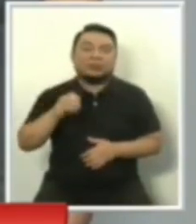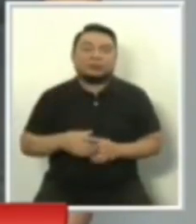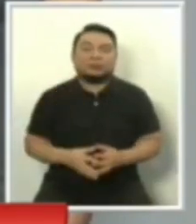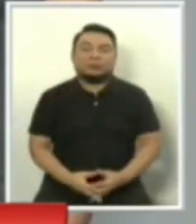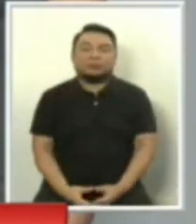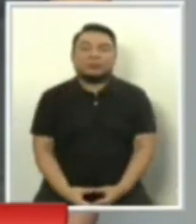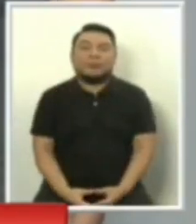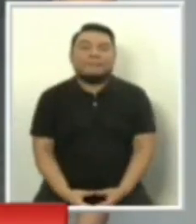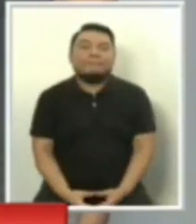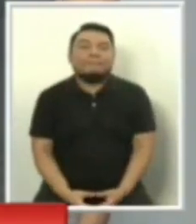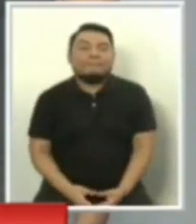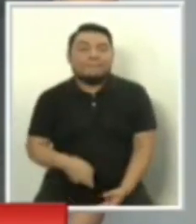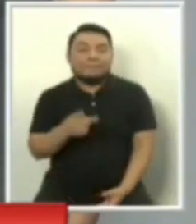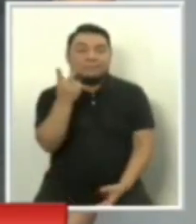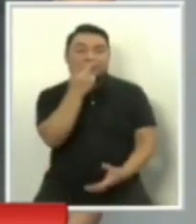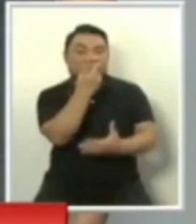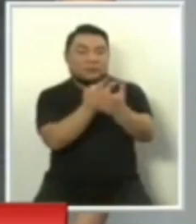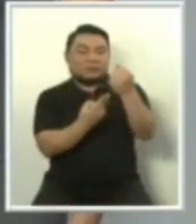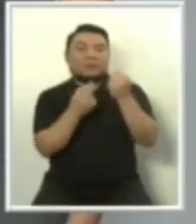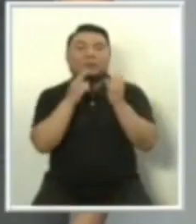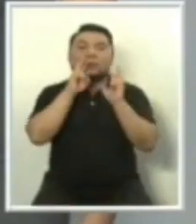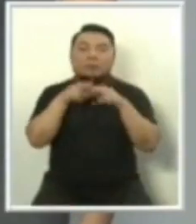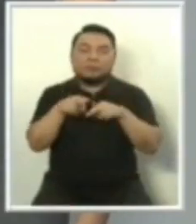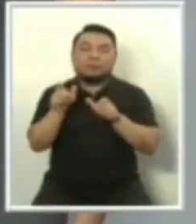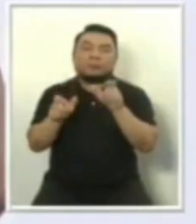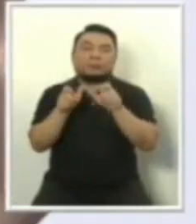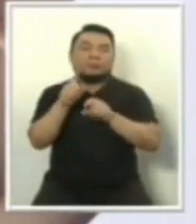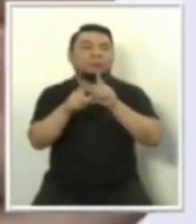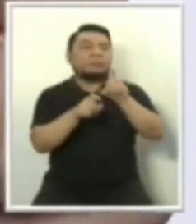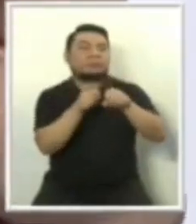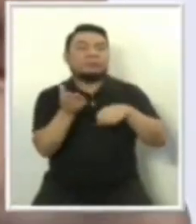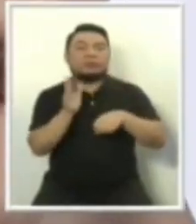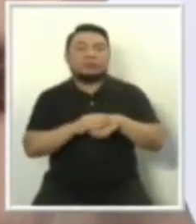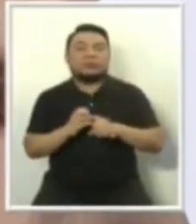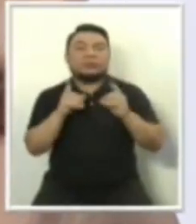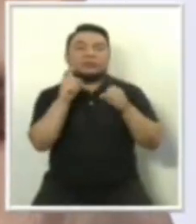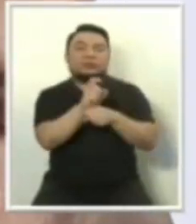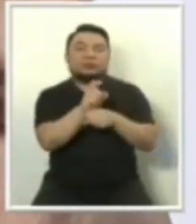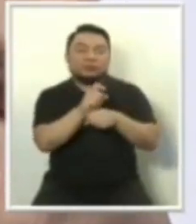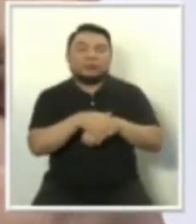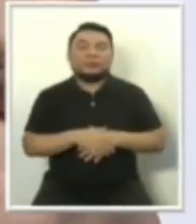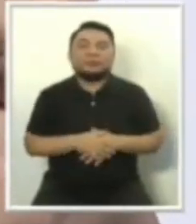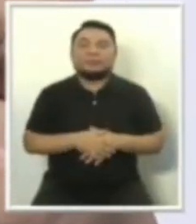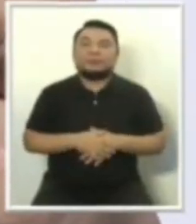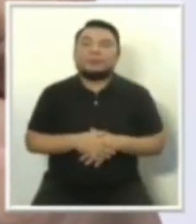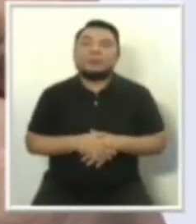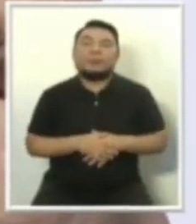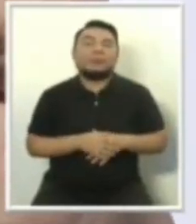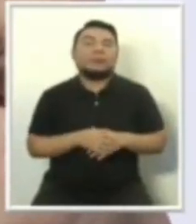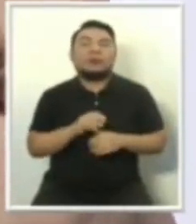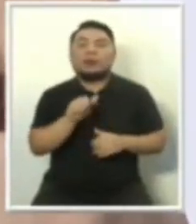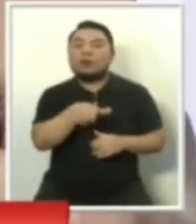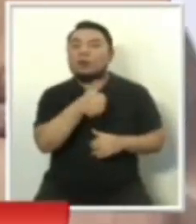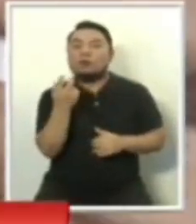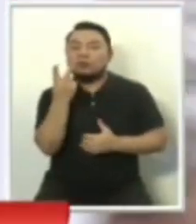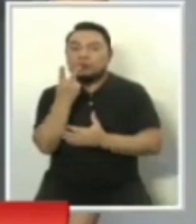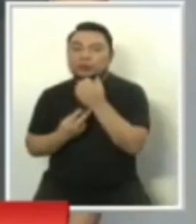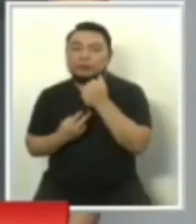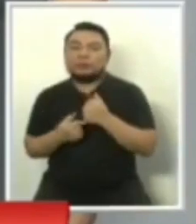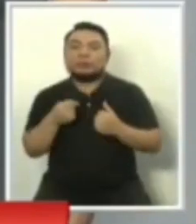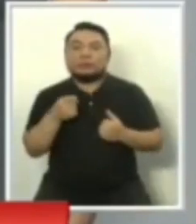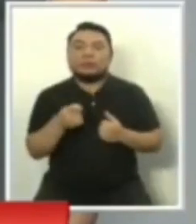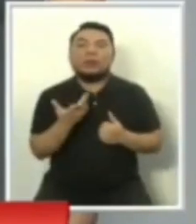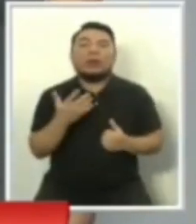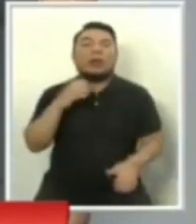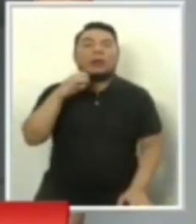Ellos van a responder a la pregunta ciudadana sobre educación. Segunda dupla, Partido Avanza País,